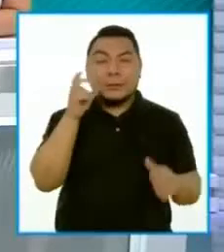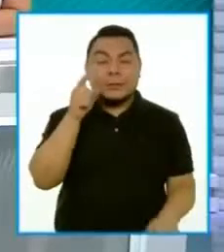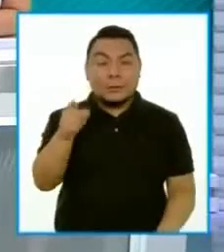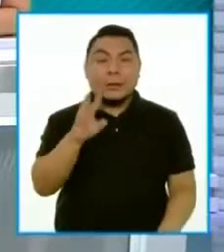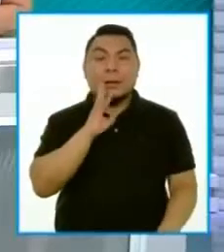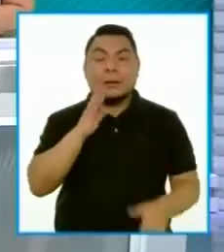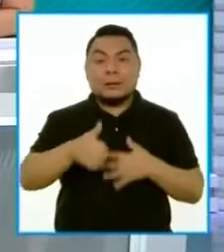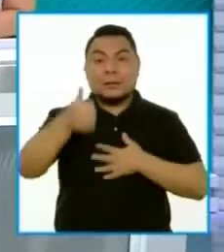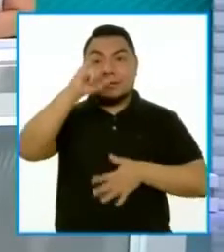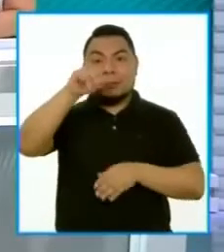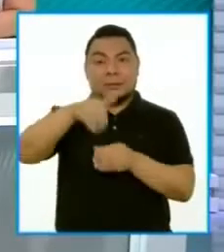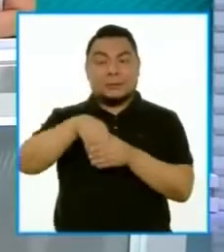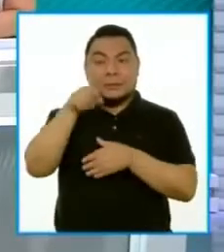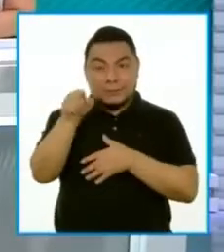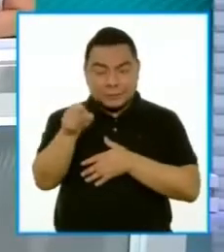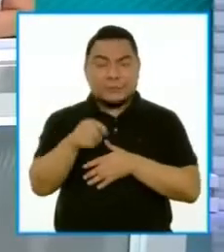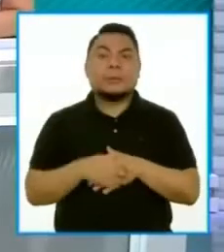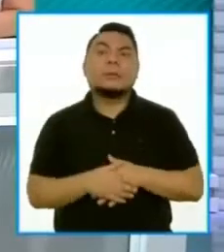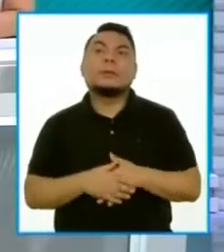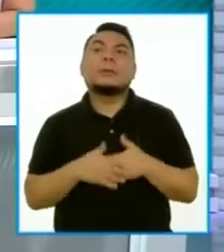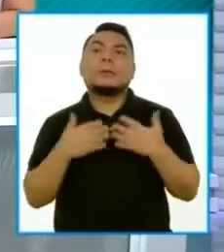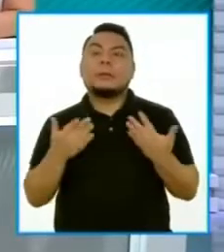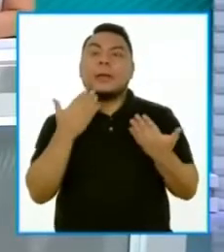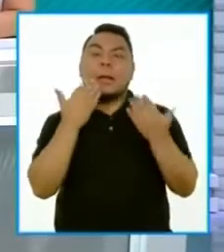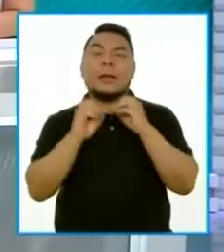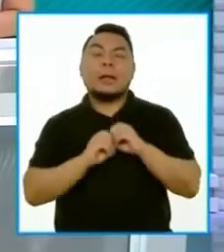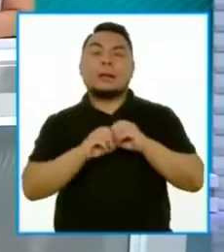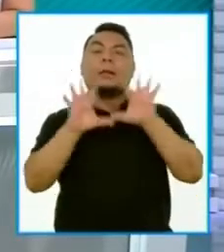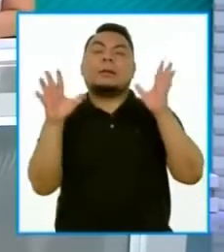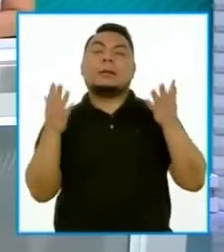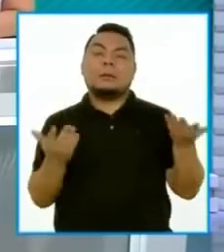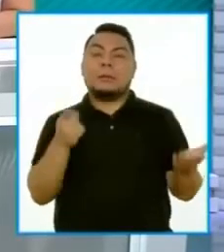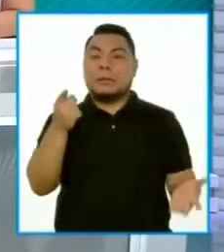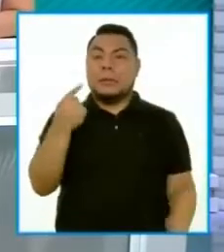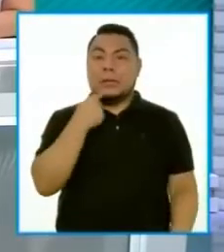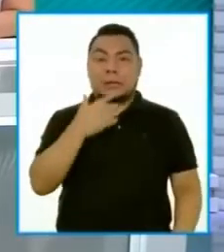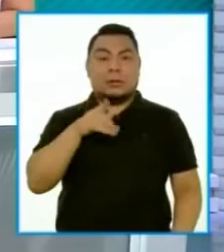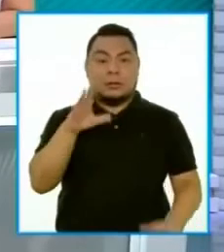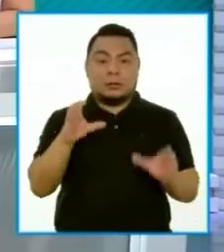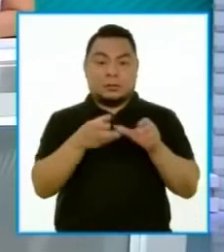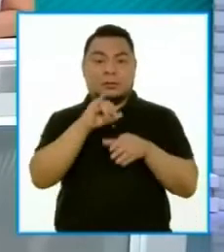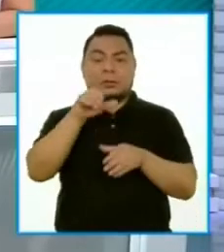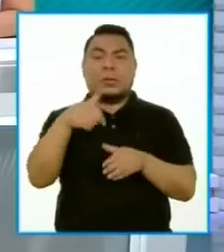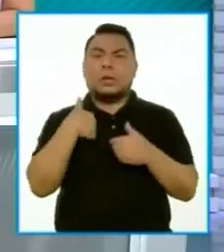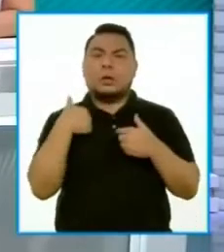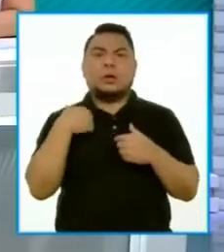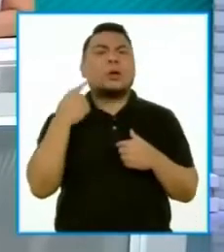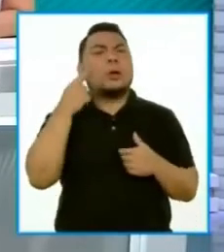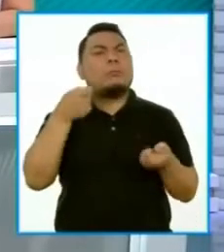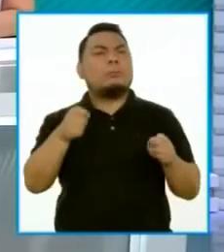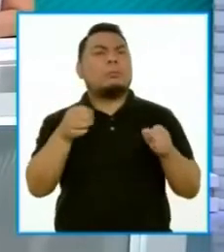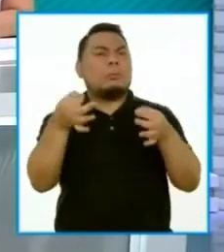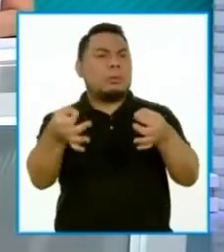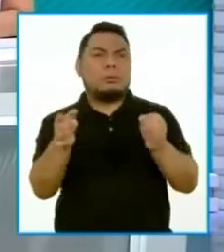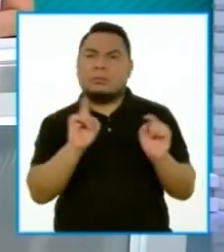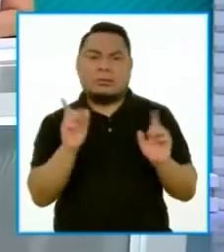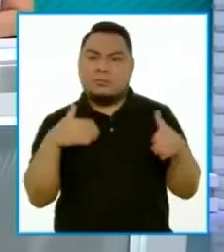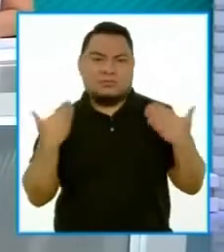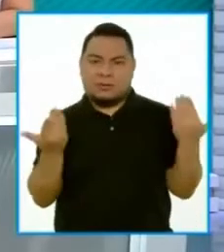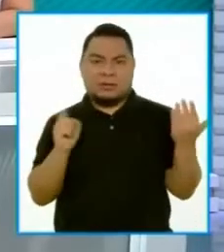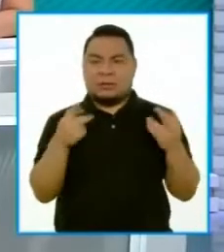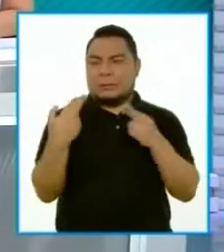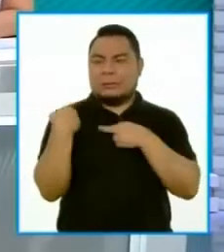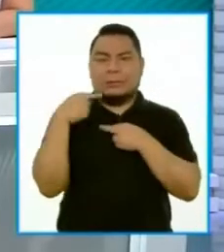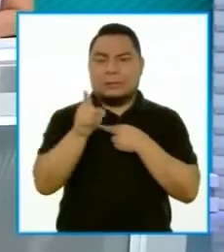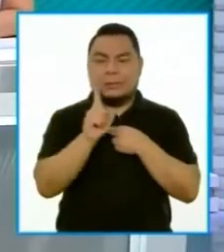... escuchar las declaraciones de la autoridad electoral aclarando que ellos no pueden hacer nada al jurado nacional de elecciones con respecto a un posible